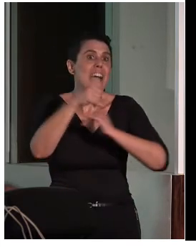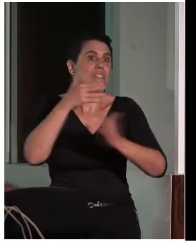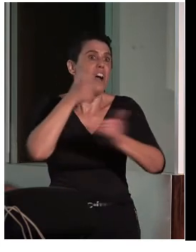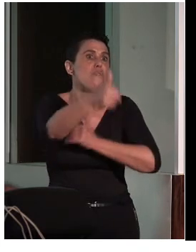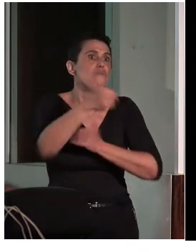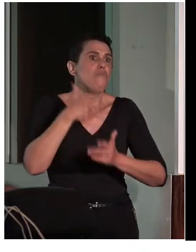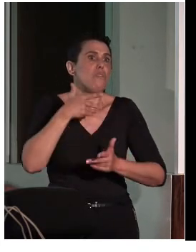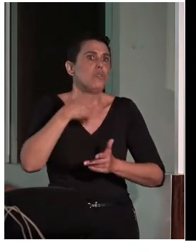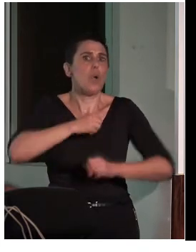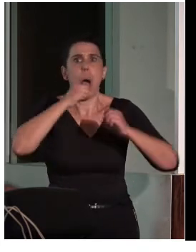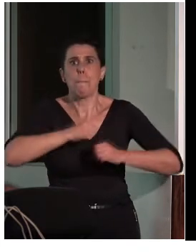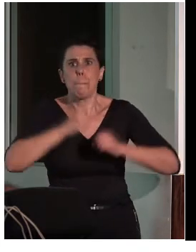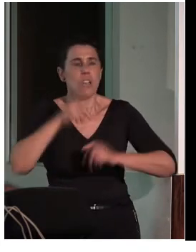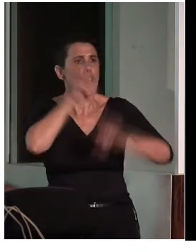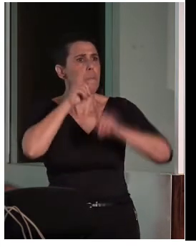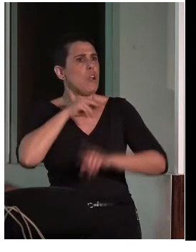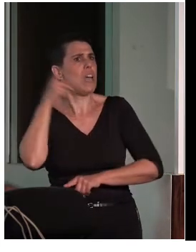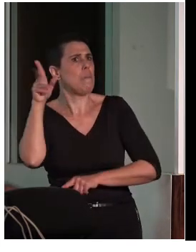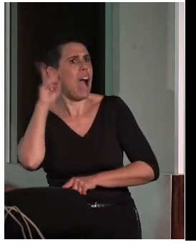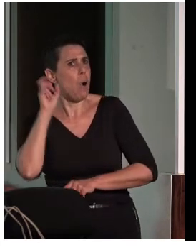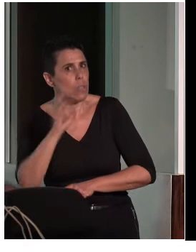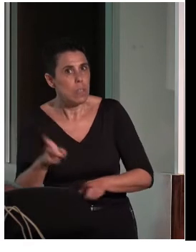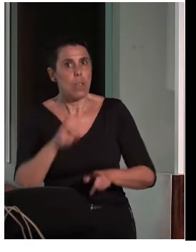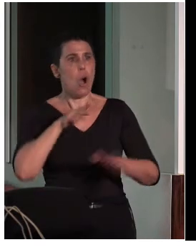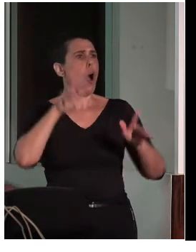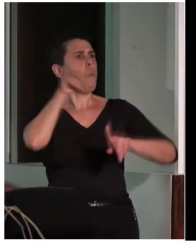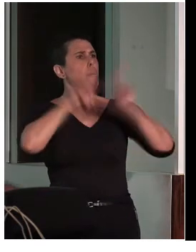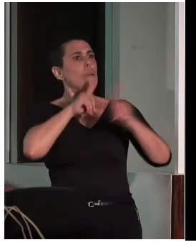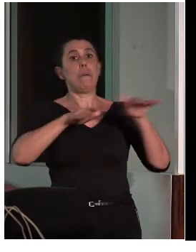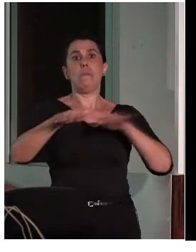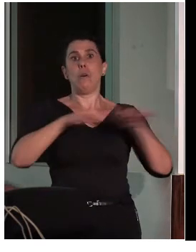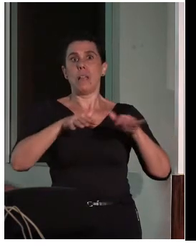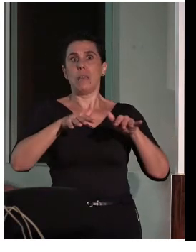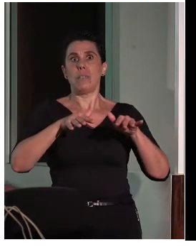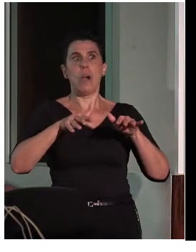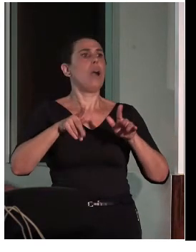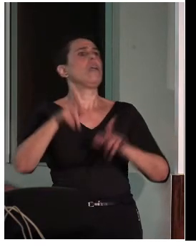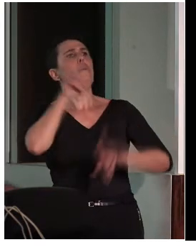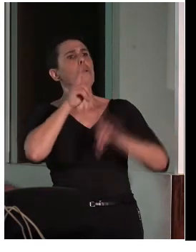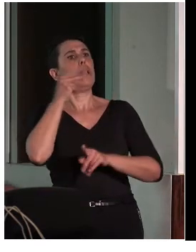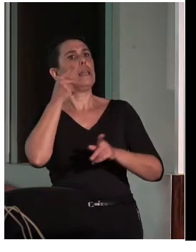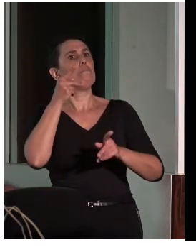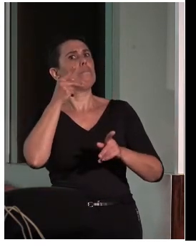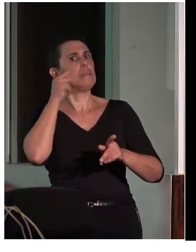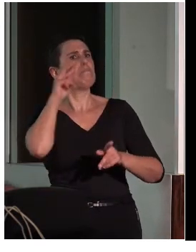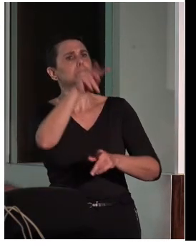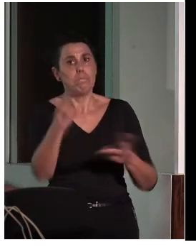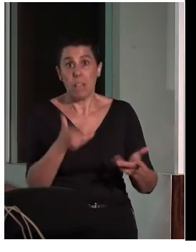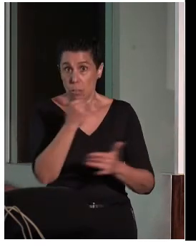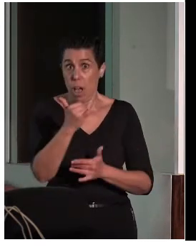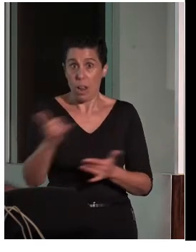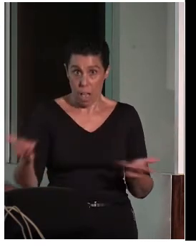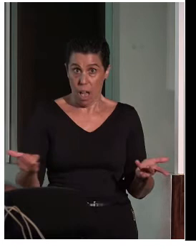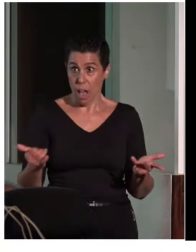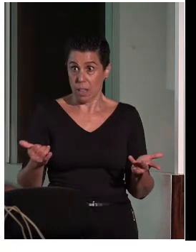audición, más problemas de movilidad y más problemas de visión. Con lo cual, vamos a ser egoístas y vamos a pensar en nosotros mismos. Y es, yo